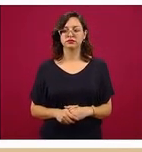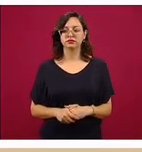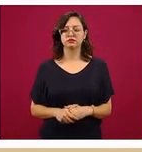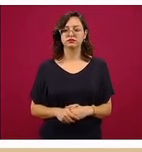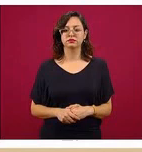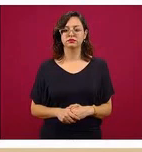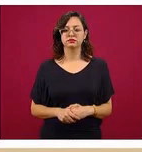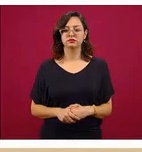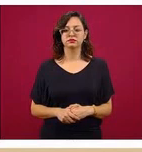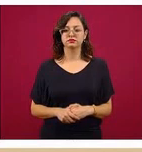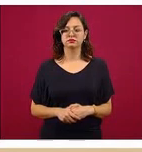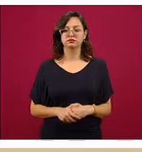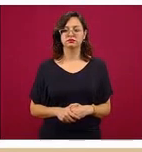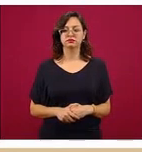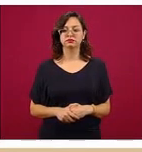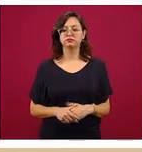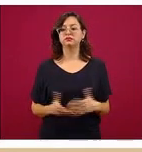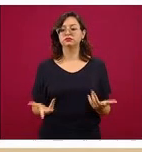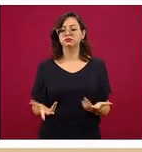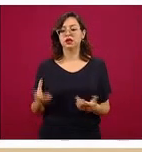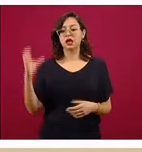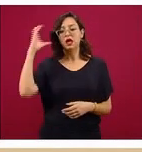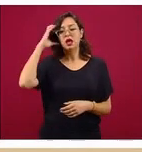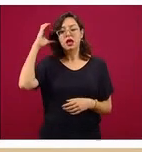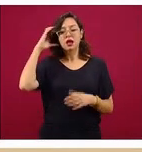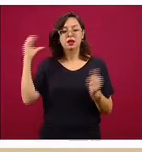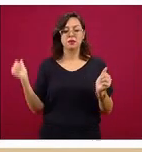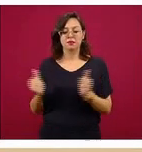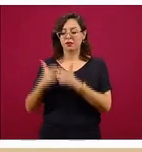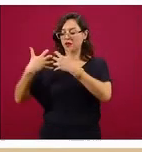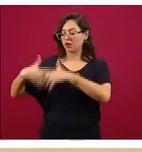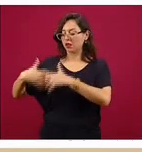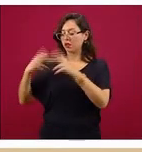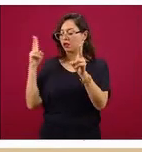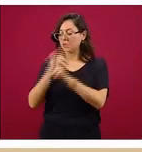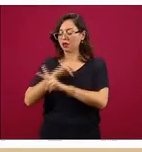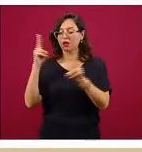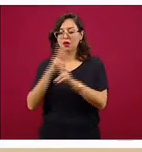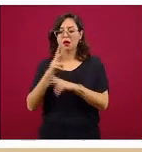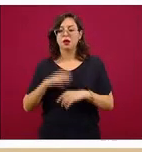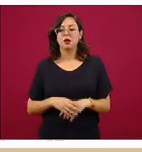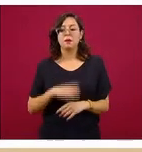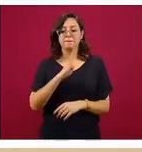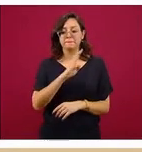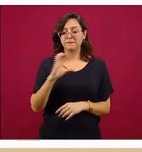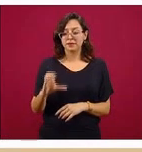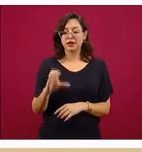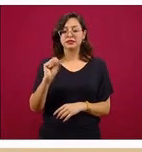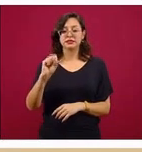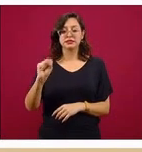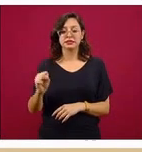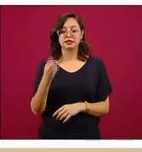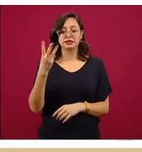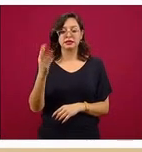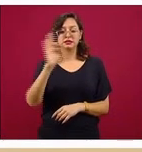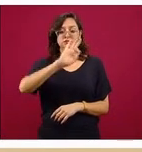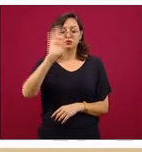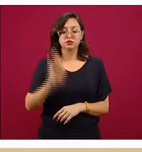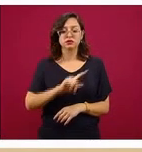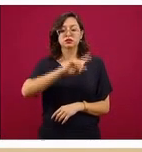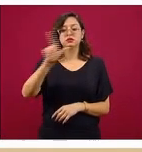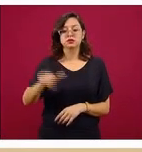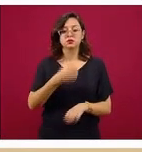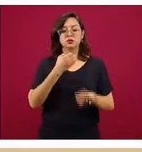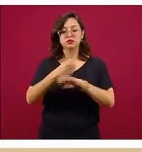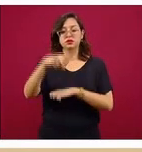Hoy tenemos en camas con ventilador, en Baja California, la máxima ocupación, 63 por ciento, seguida del